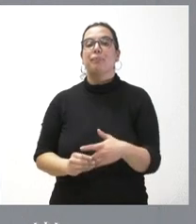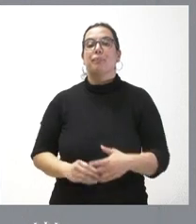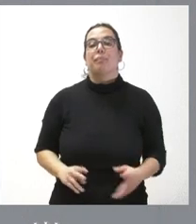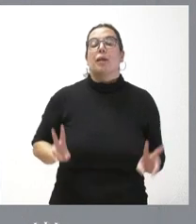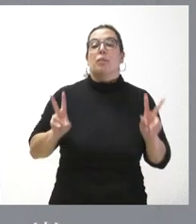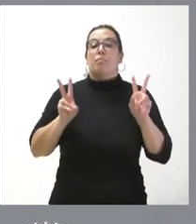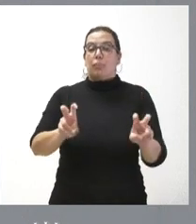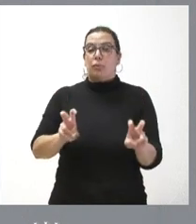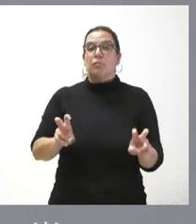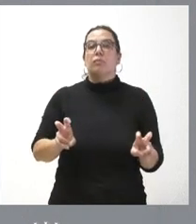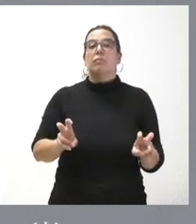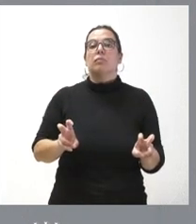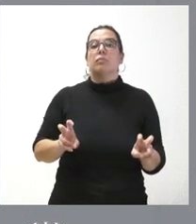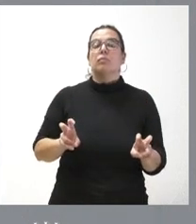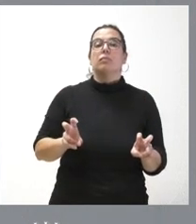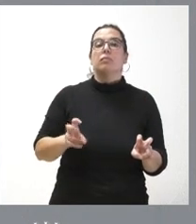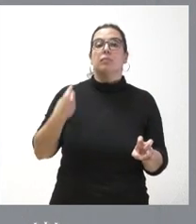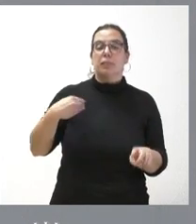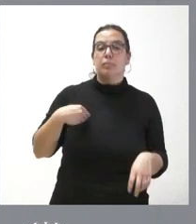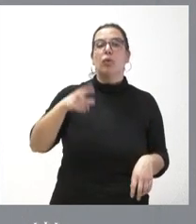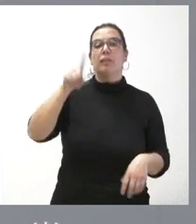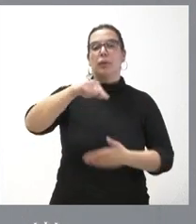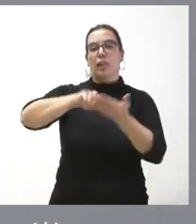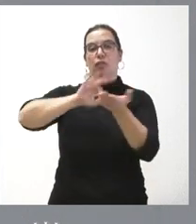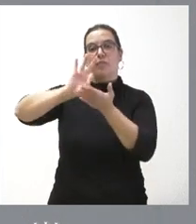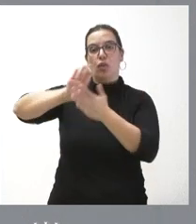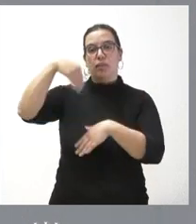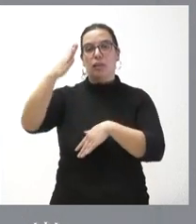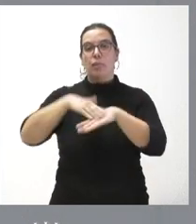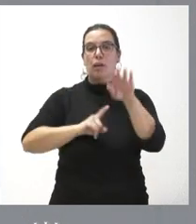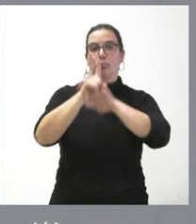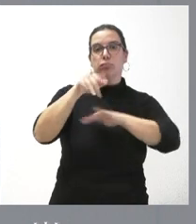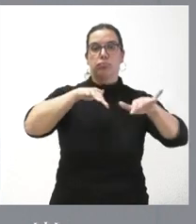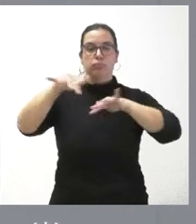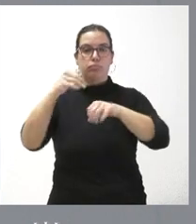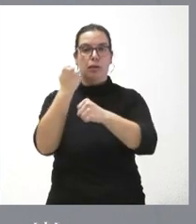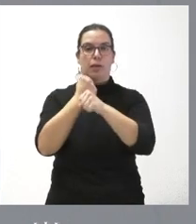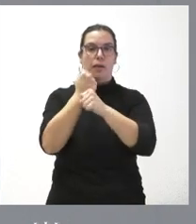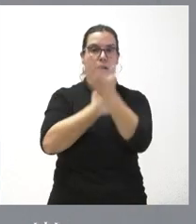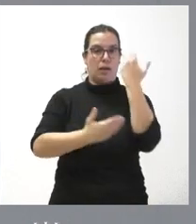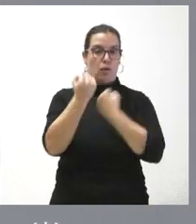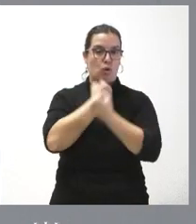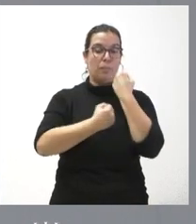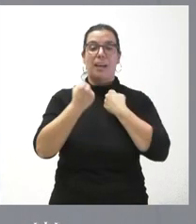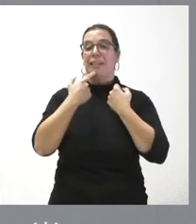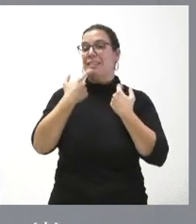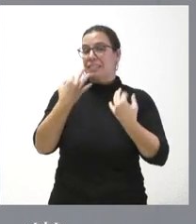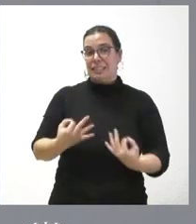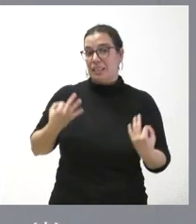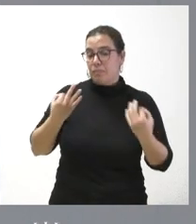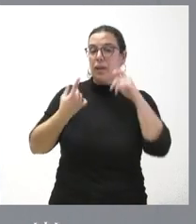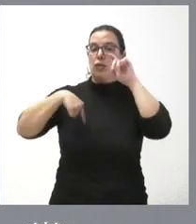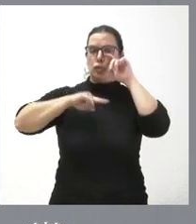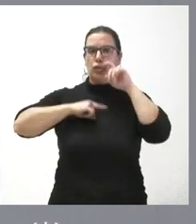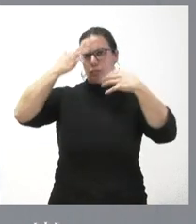por cuenta ajena también se apoya, la contratación de servicios externos para mejorar el desarrollo de la actividad económica. Siempre hemos dicho que creemos la